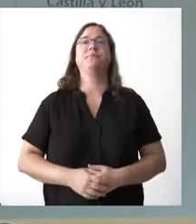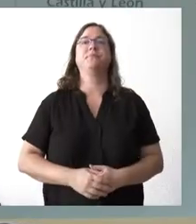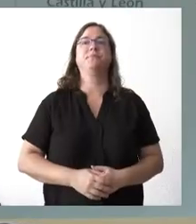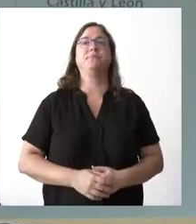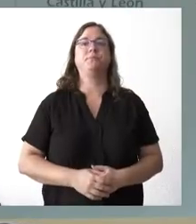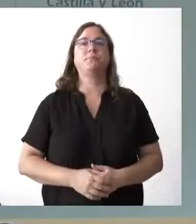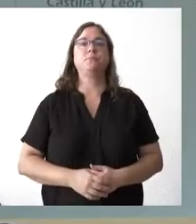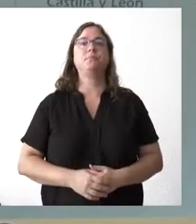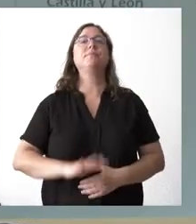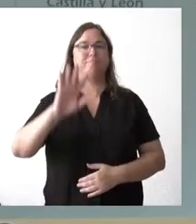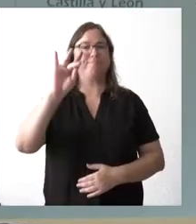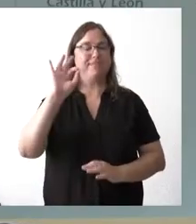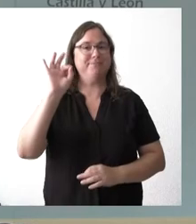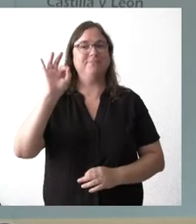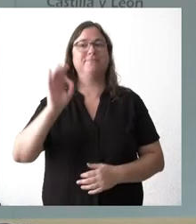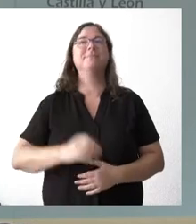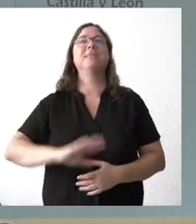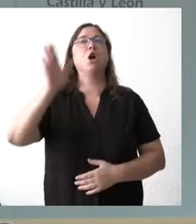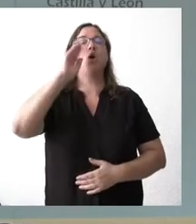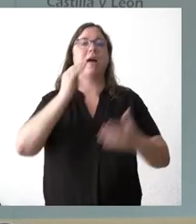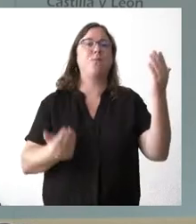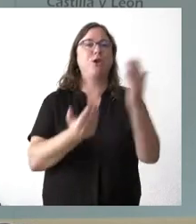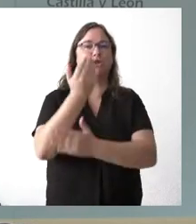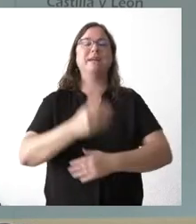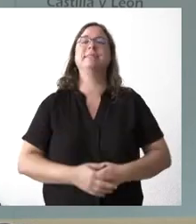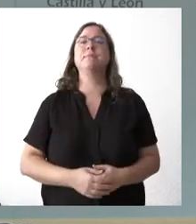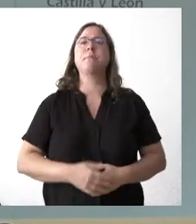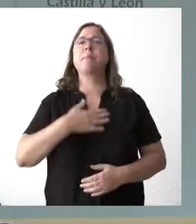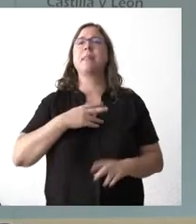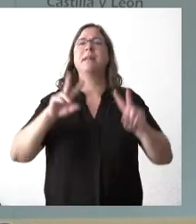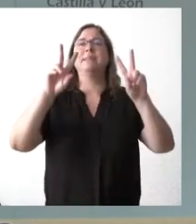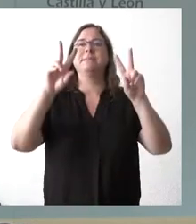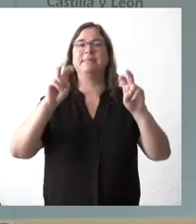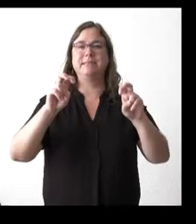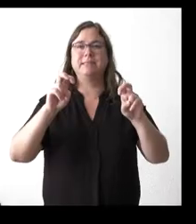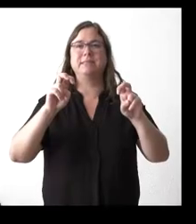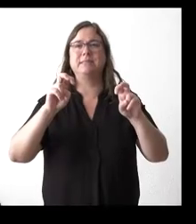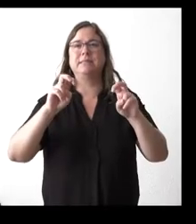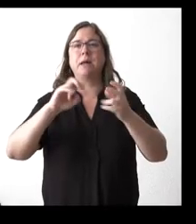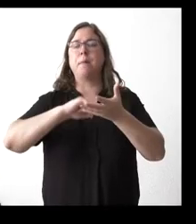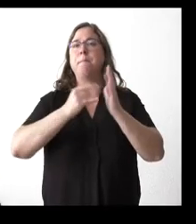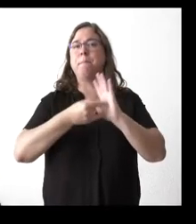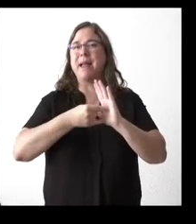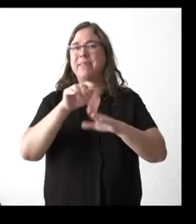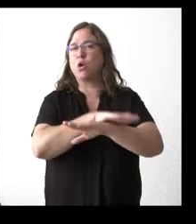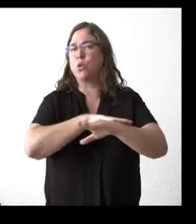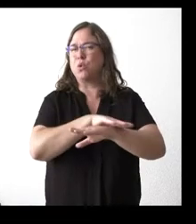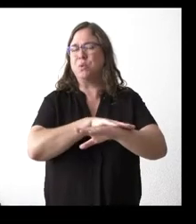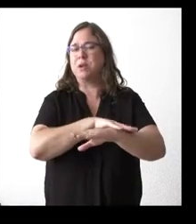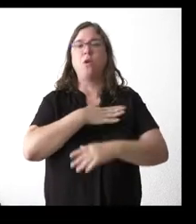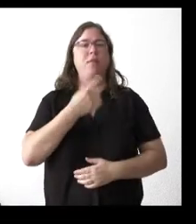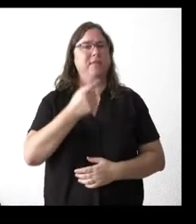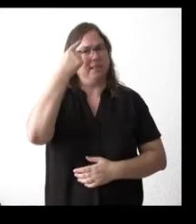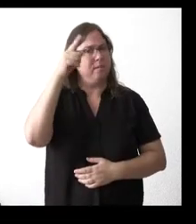Sí. Sí, hola, buenos días. Sobre el plan de labor energético del Gobierno, me gustaría saber si tienen un control